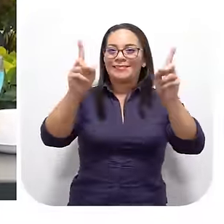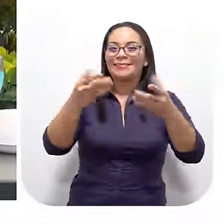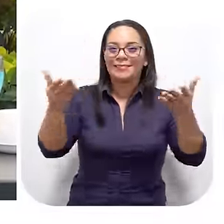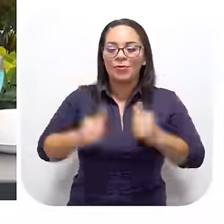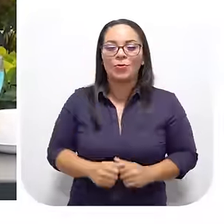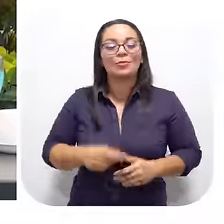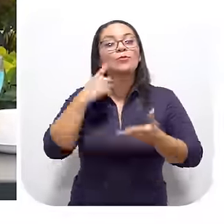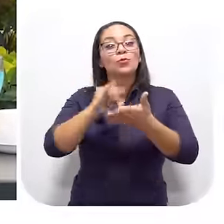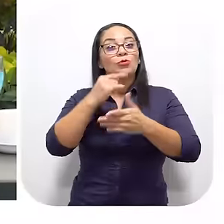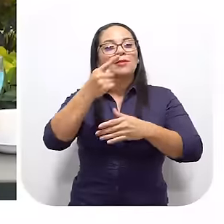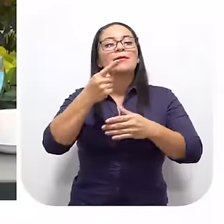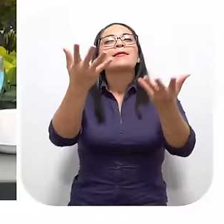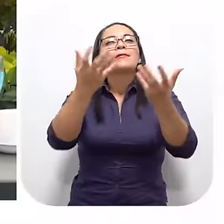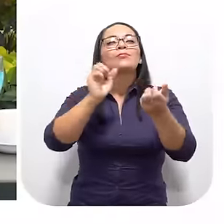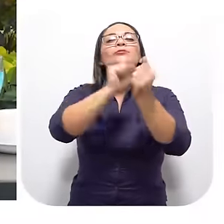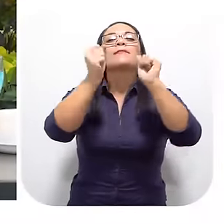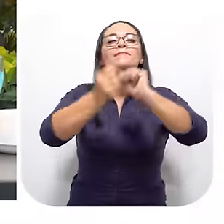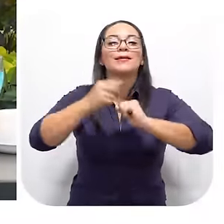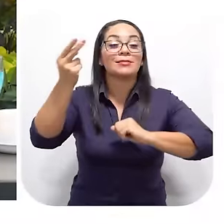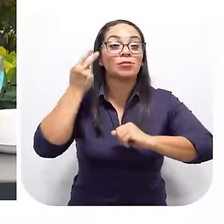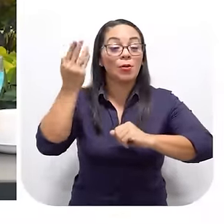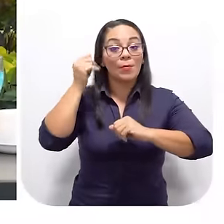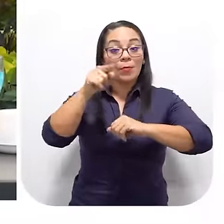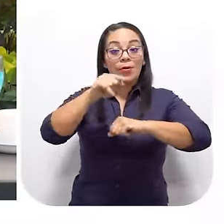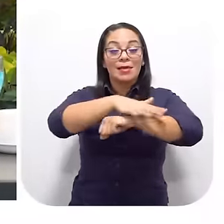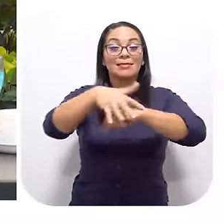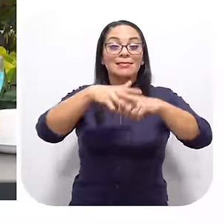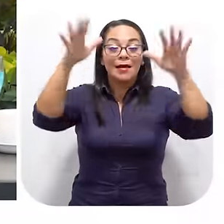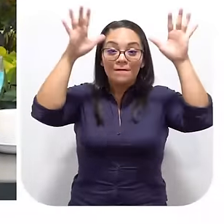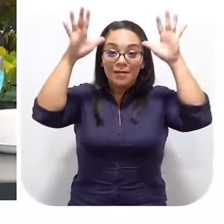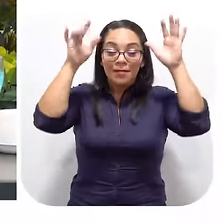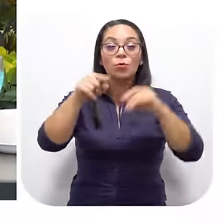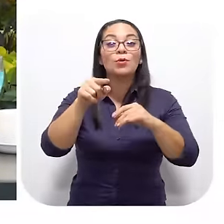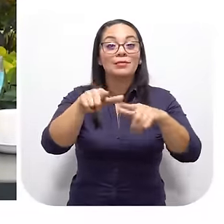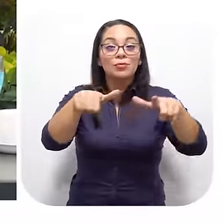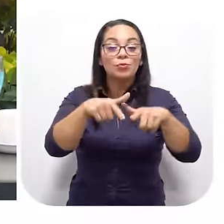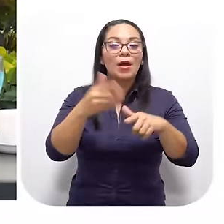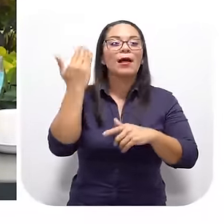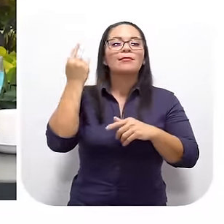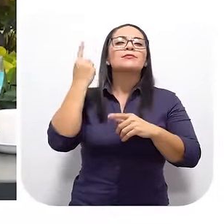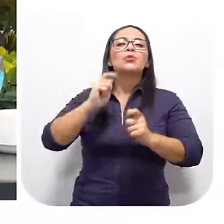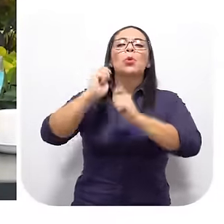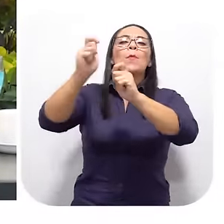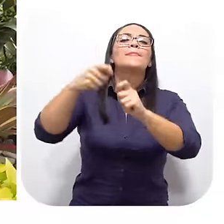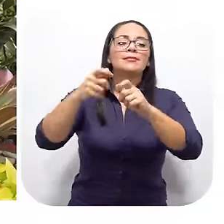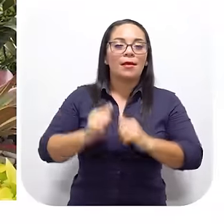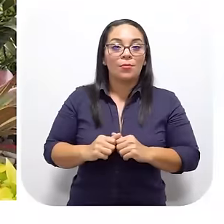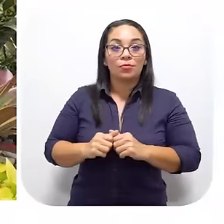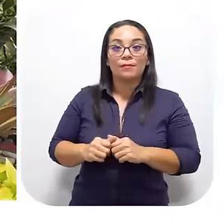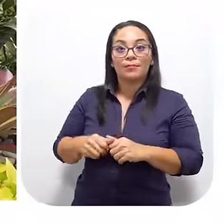diferencia Por eso yo le decía antes Cambiar la historia Porque el isla de Venado Es un lugar Donde solamente pescamos